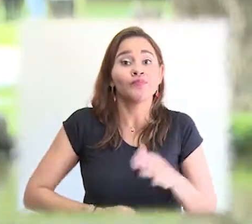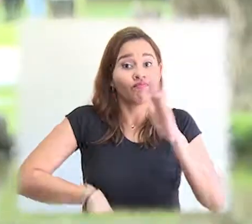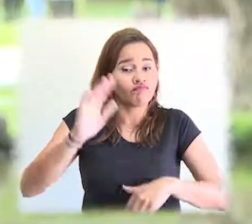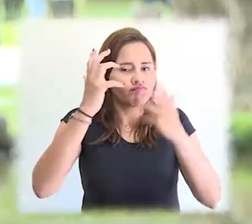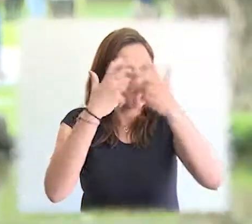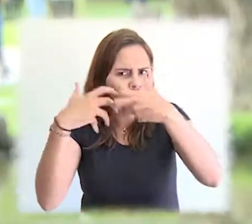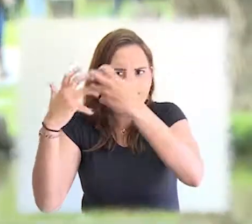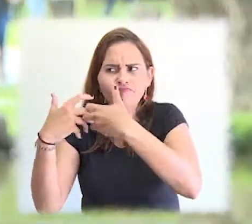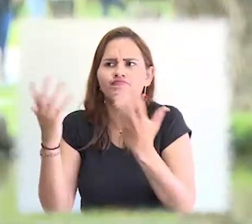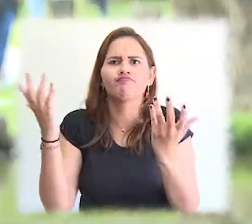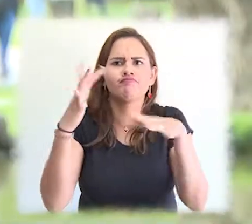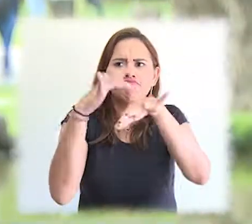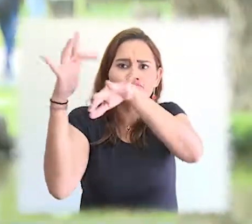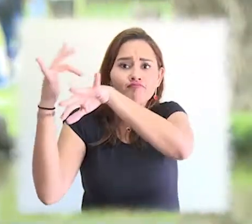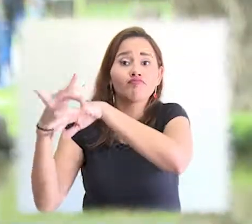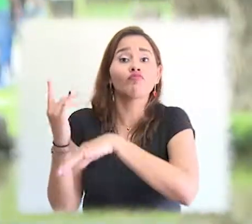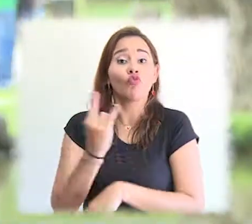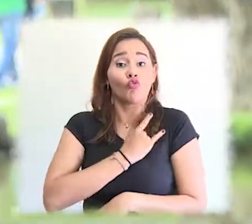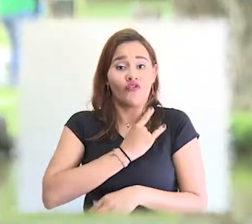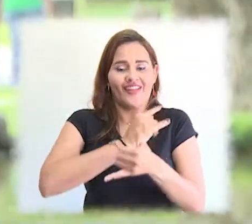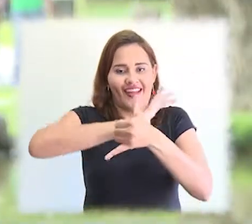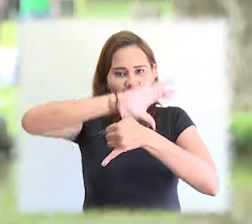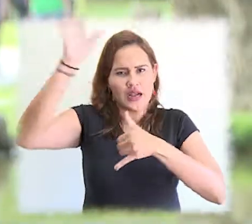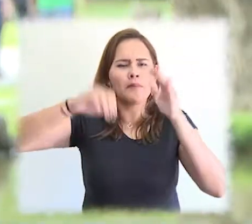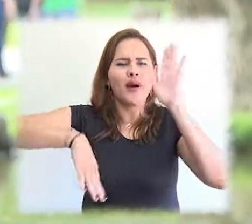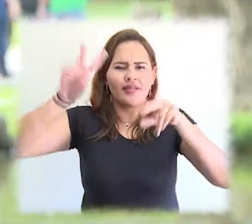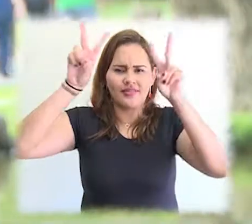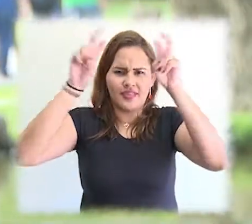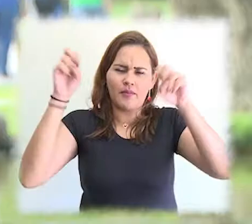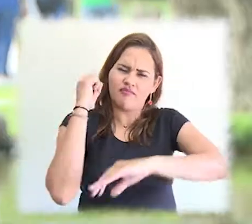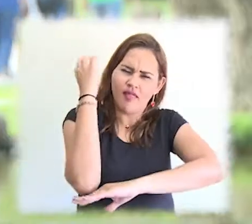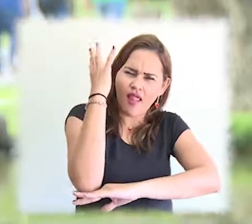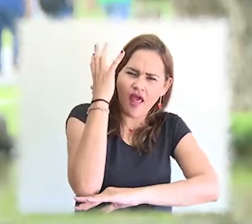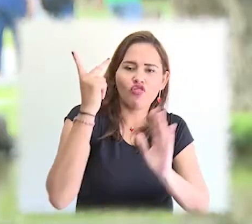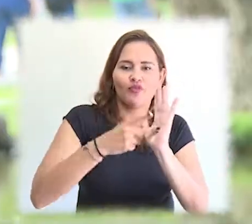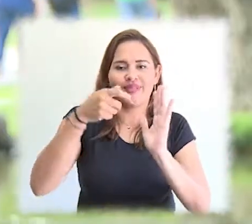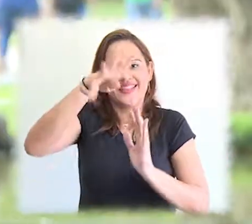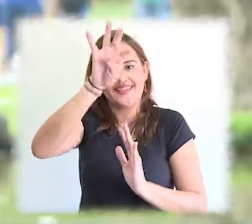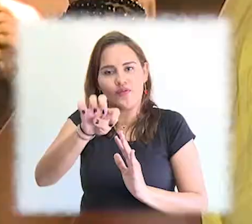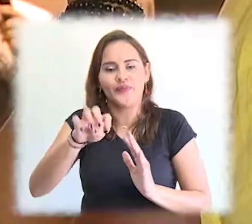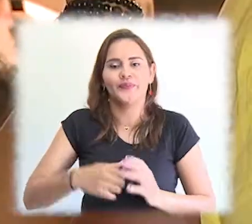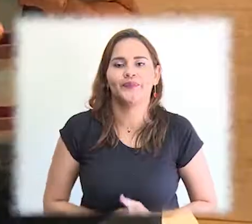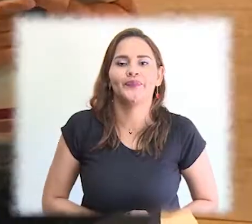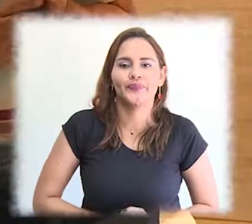El emprendimiento en las universidades del Caribe fue el tema central de Spin-Off 2019